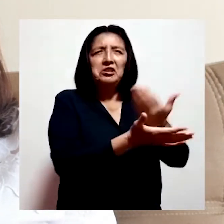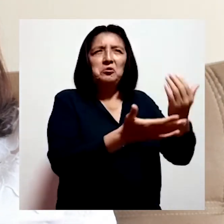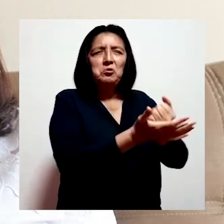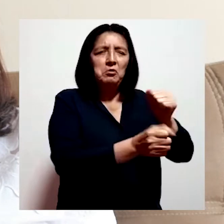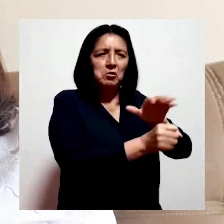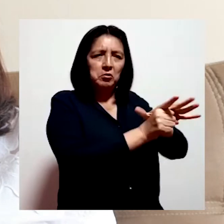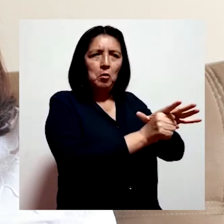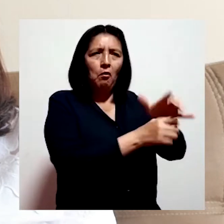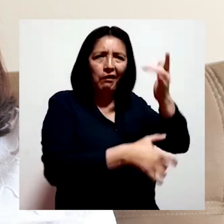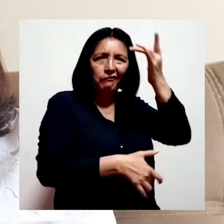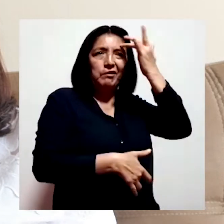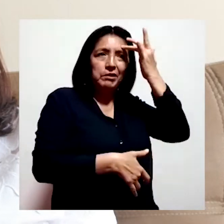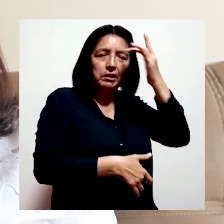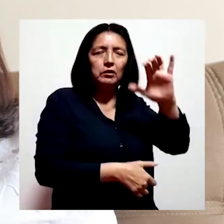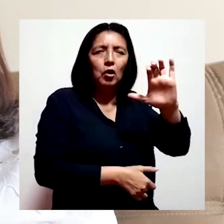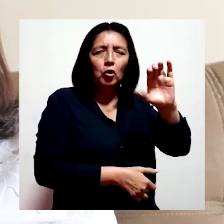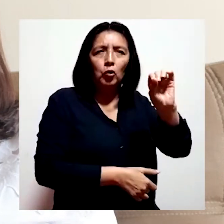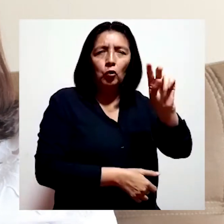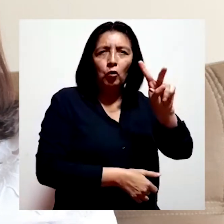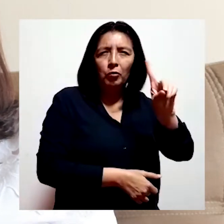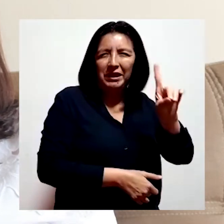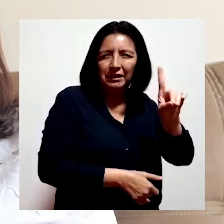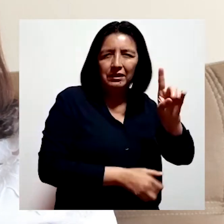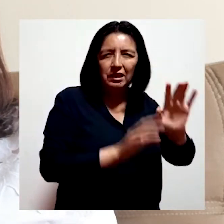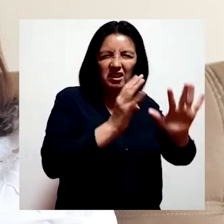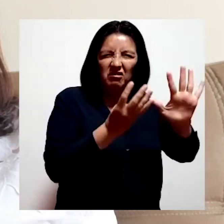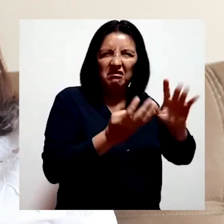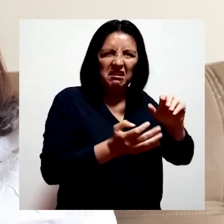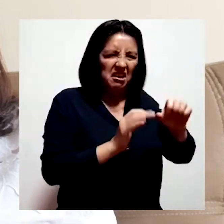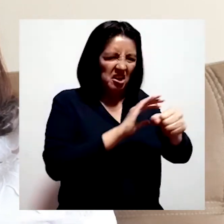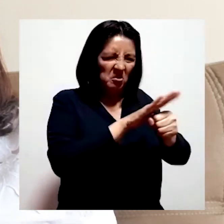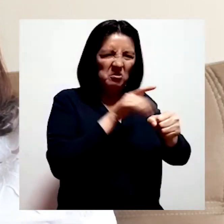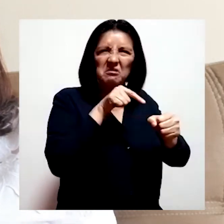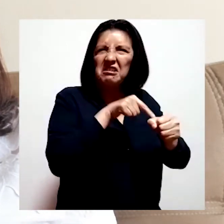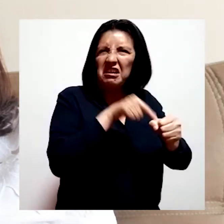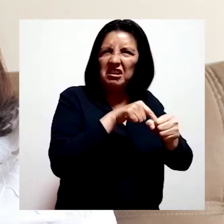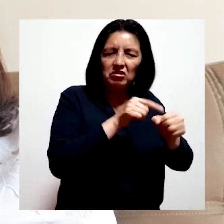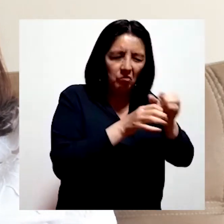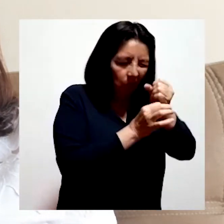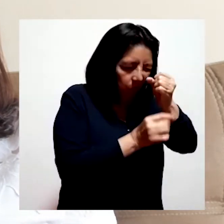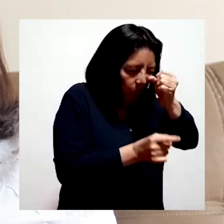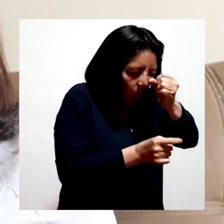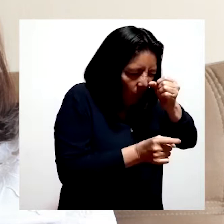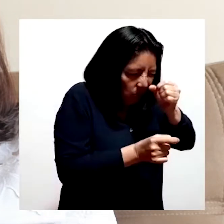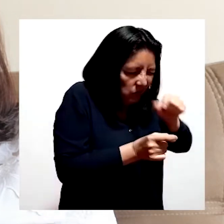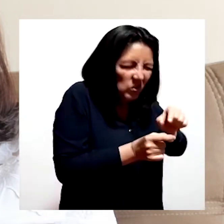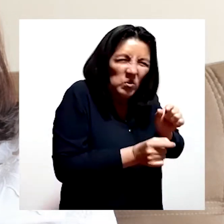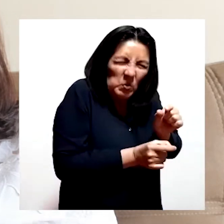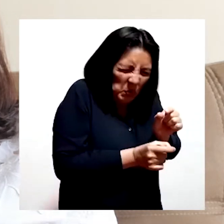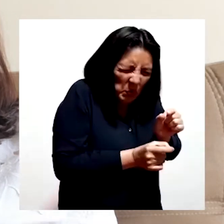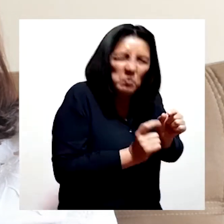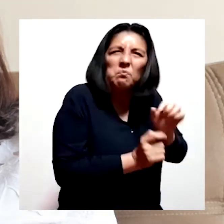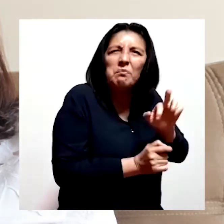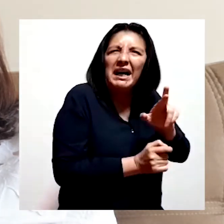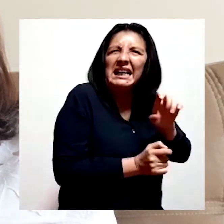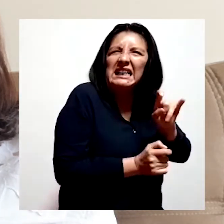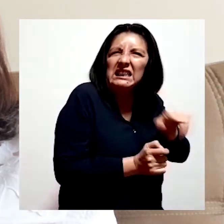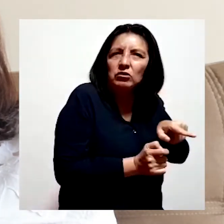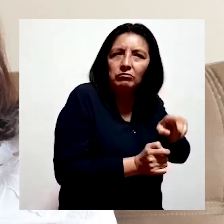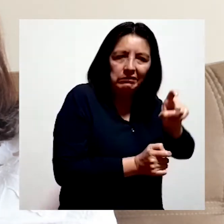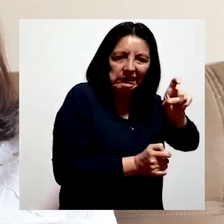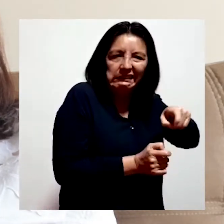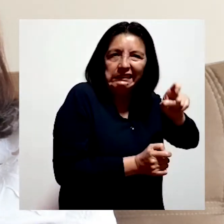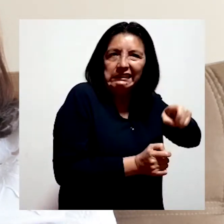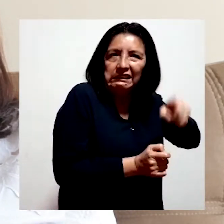enfermedad, el COVID-19. ¿Qué es el coronavirus? Es un parásito obligado. ¿Qué significa esto? Que necesita de una